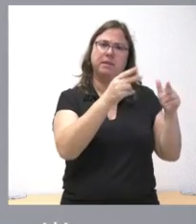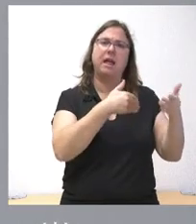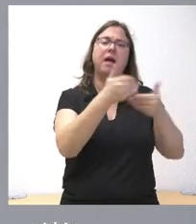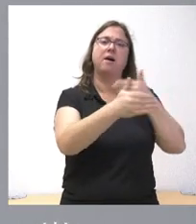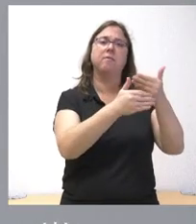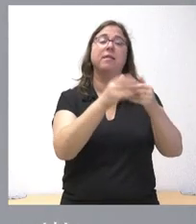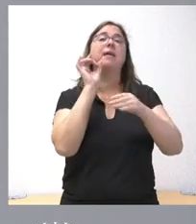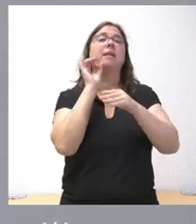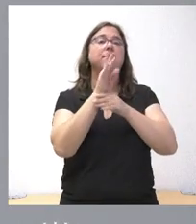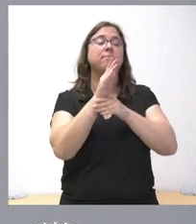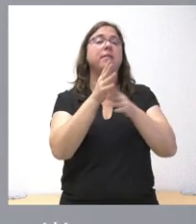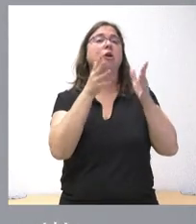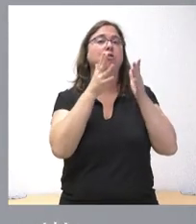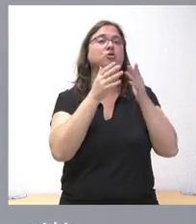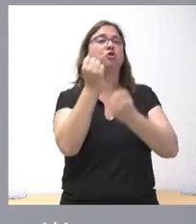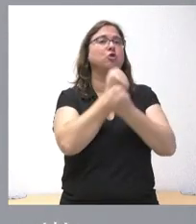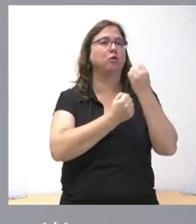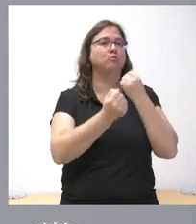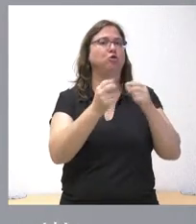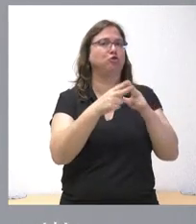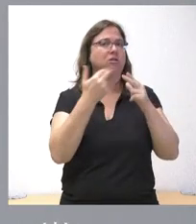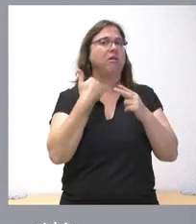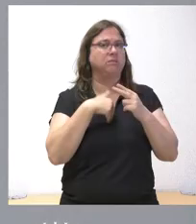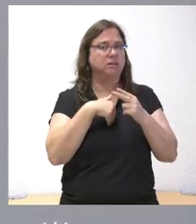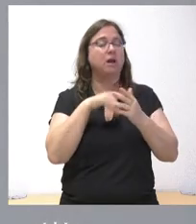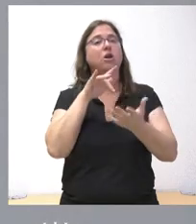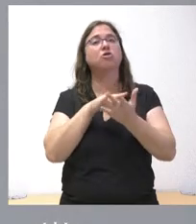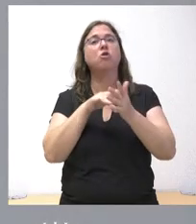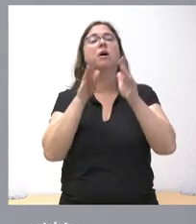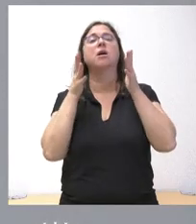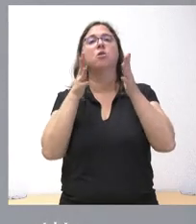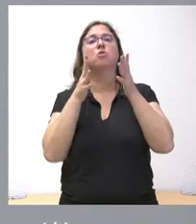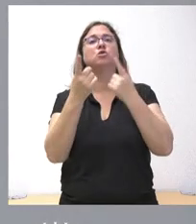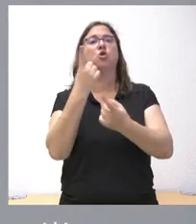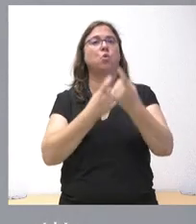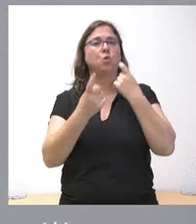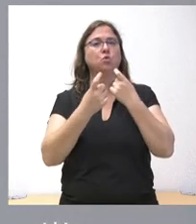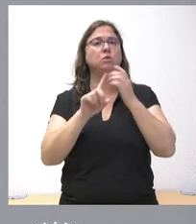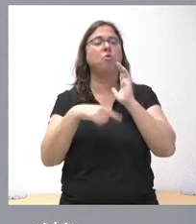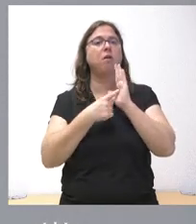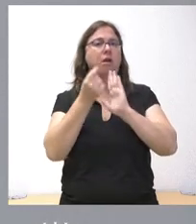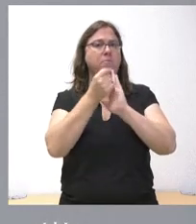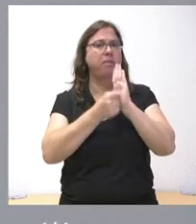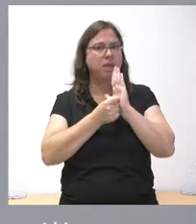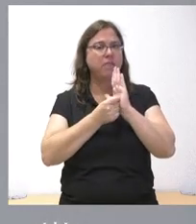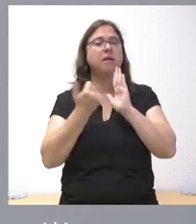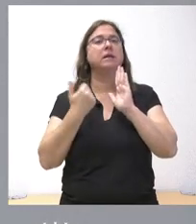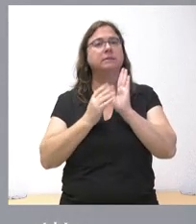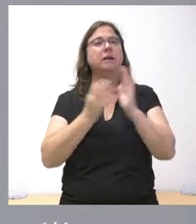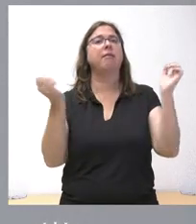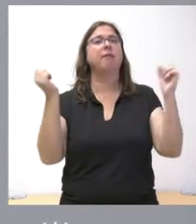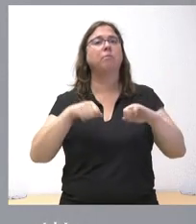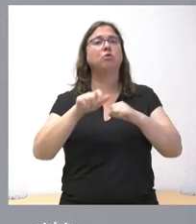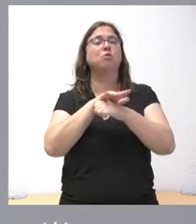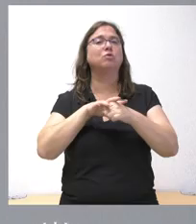Consejo Económico y Social ya está cumplimentado. Ahora está en el Consejo Consultivo la Ley de Medidas. Está ya aprobado el escenario